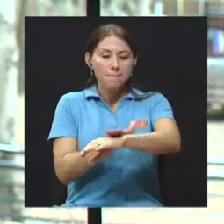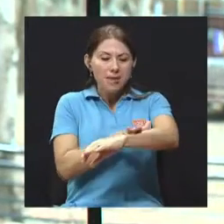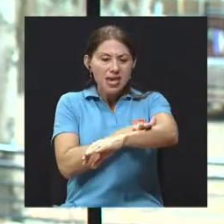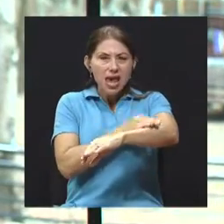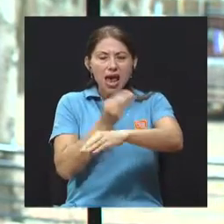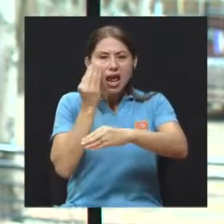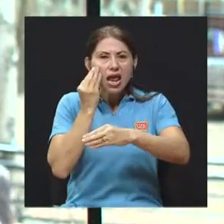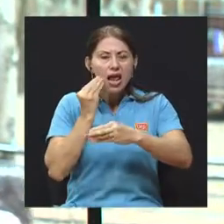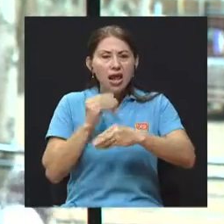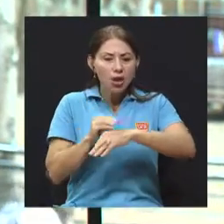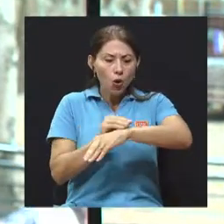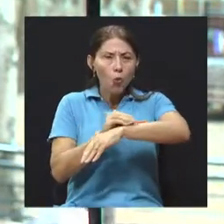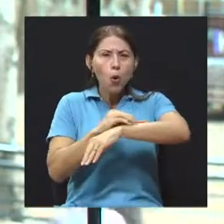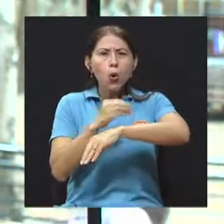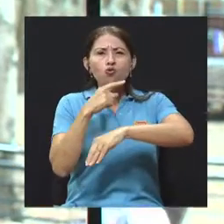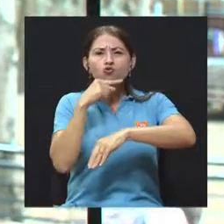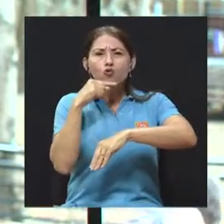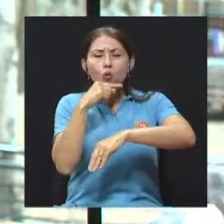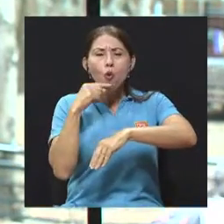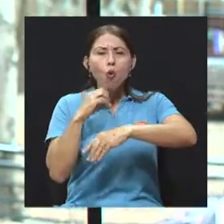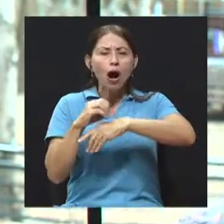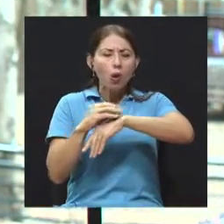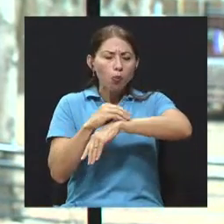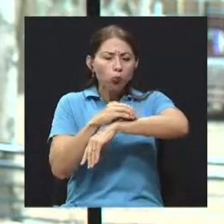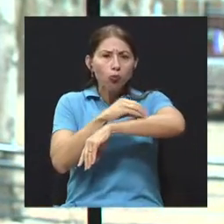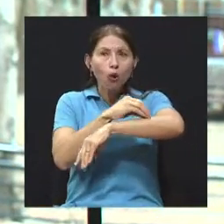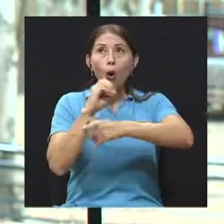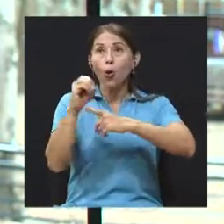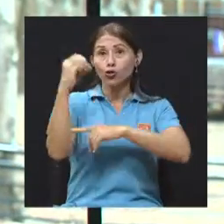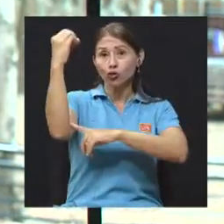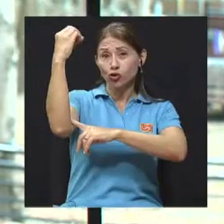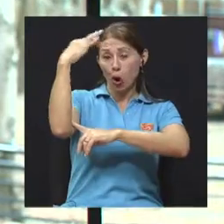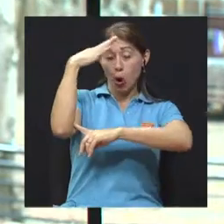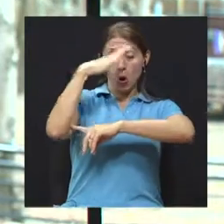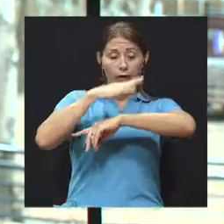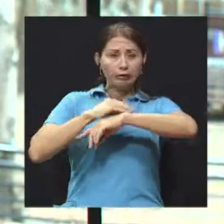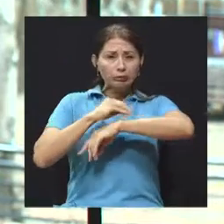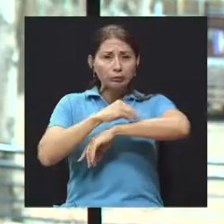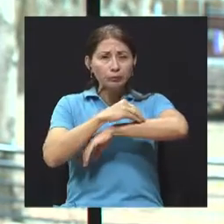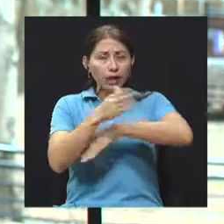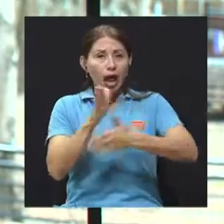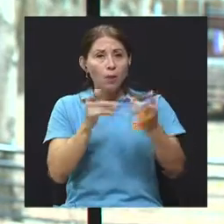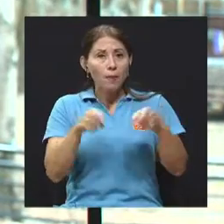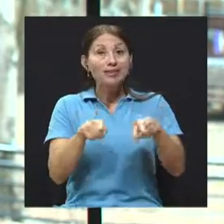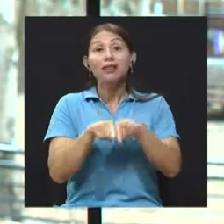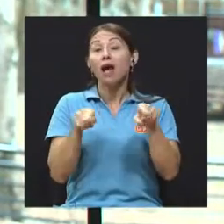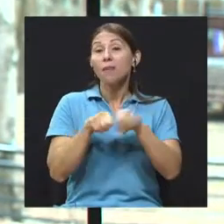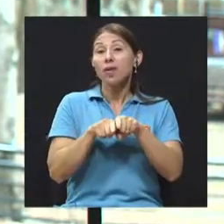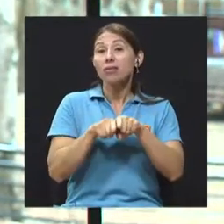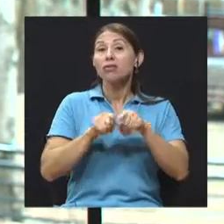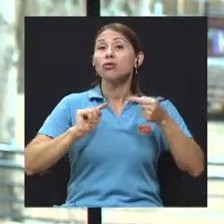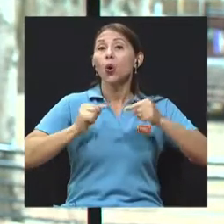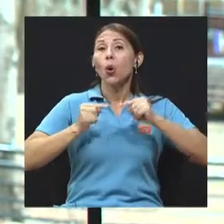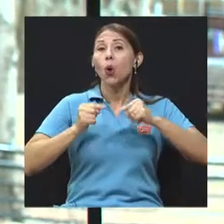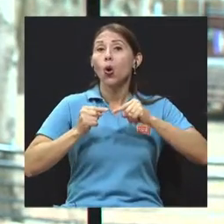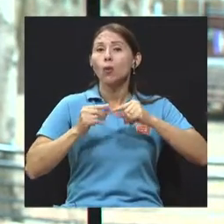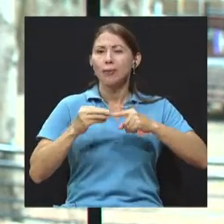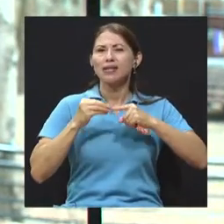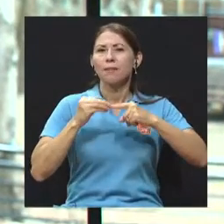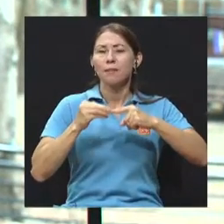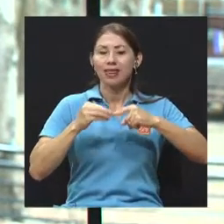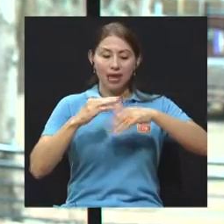usualmente brotes, en nacimiento, en zonas que se exponen al sol, dolor en articulaciones, principalmente de las manos,